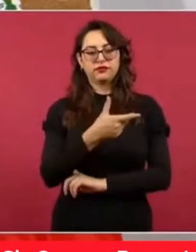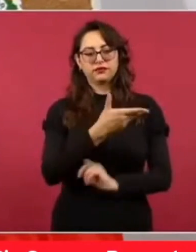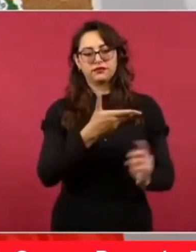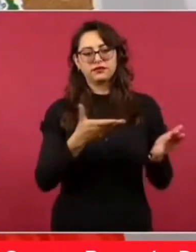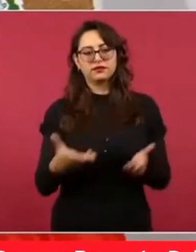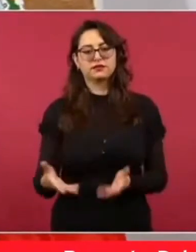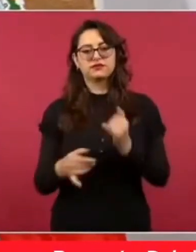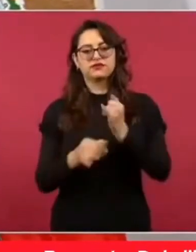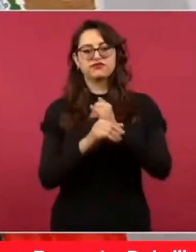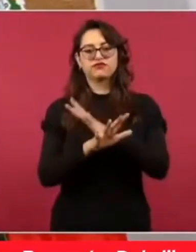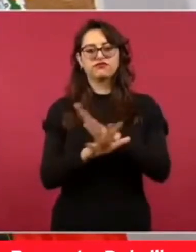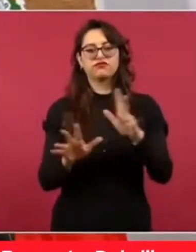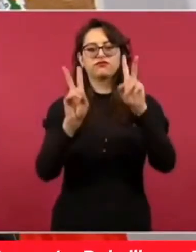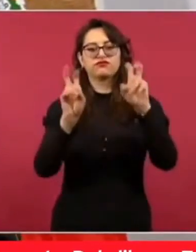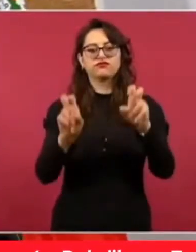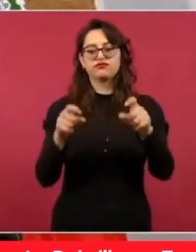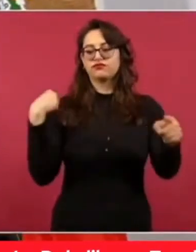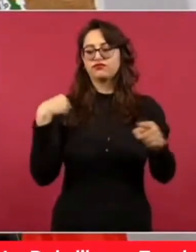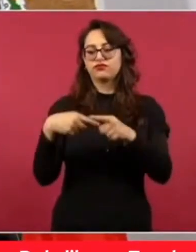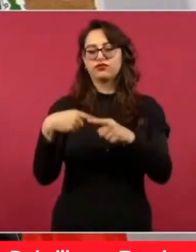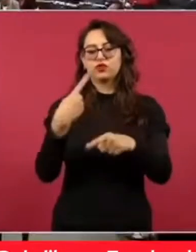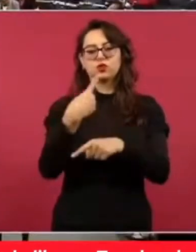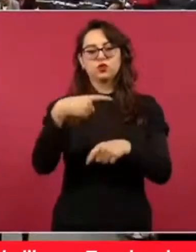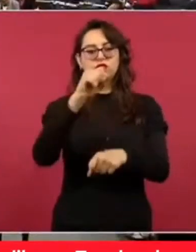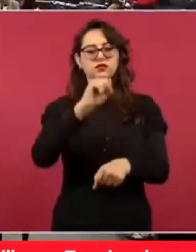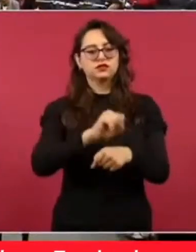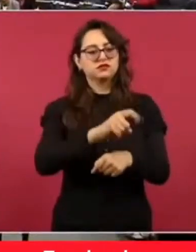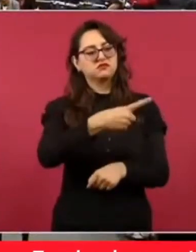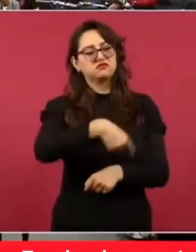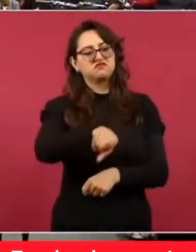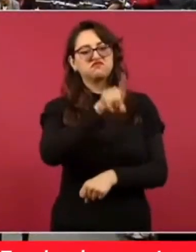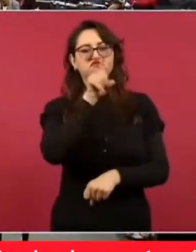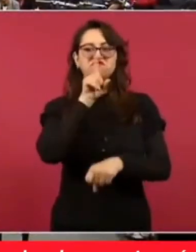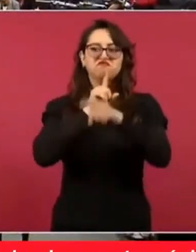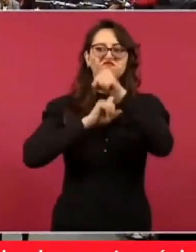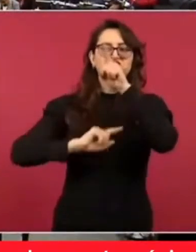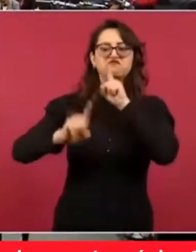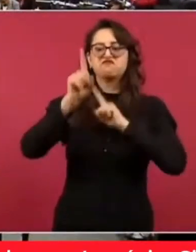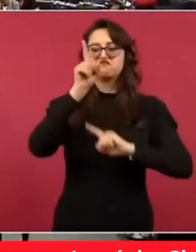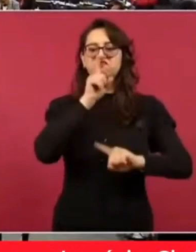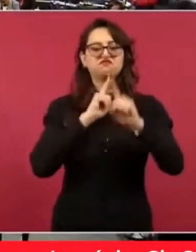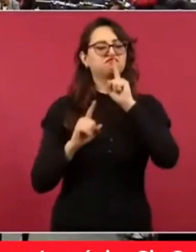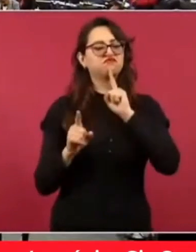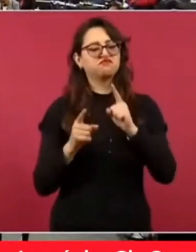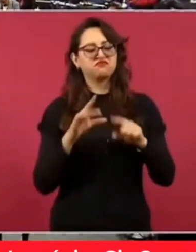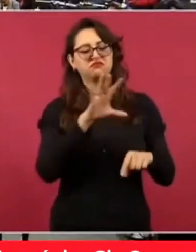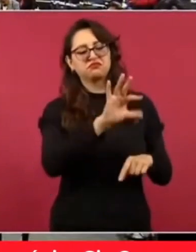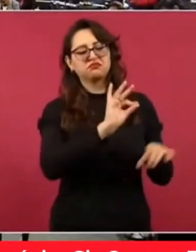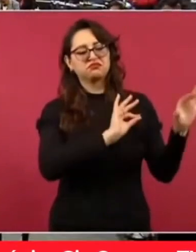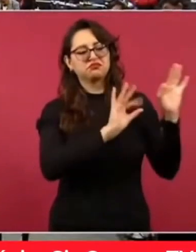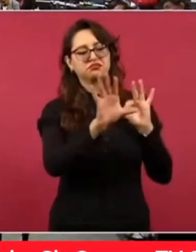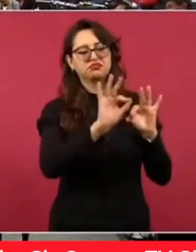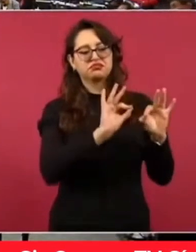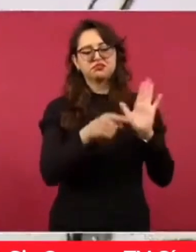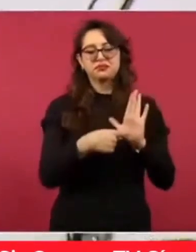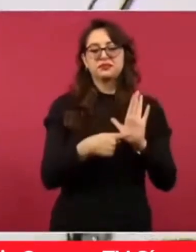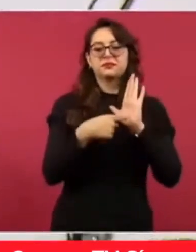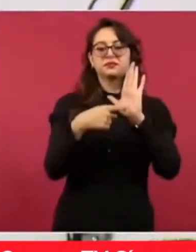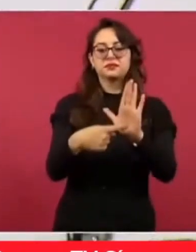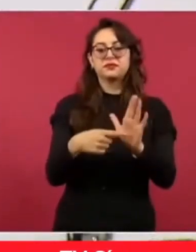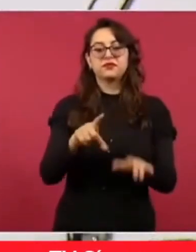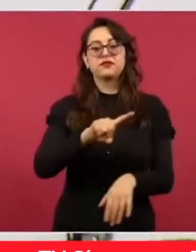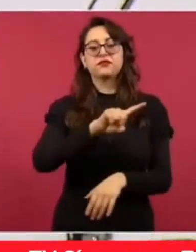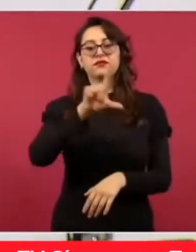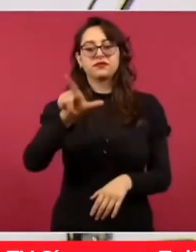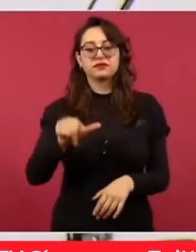sobre el quién es quién las mentiras. Y luego venimos para preguntas.